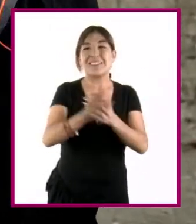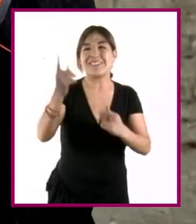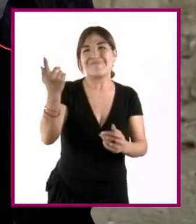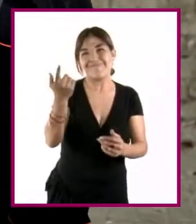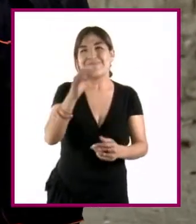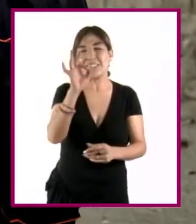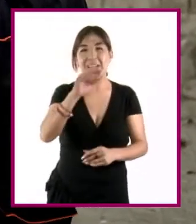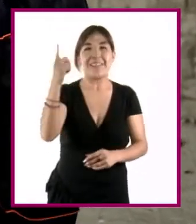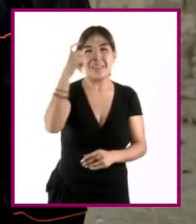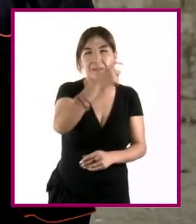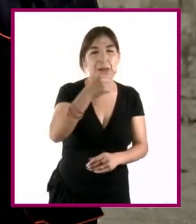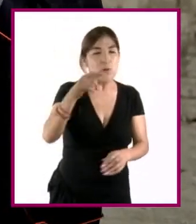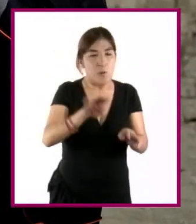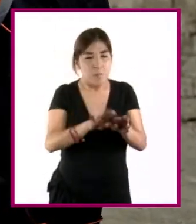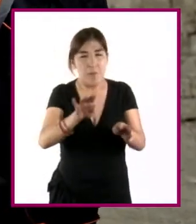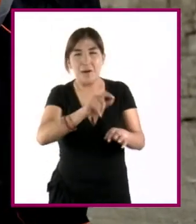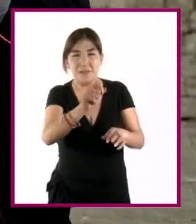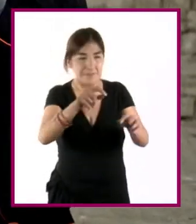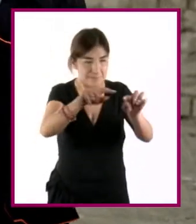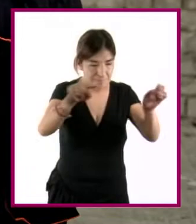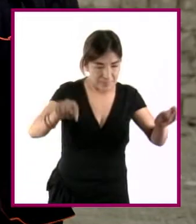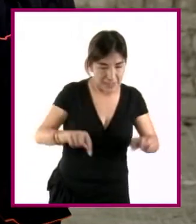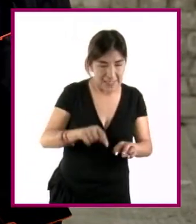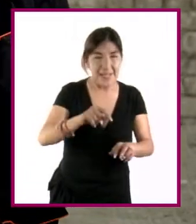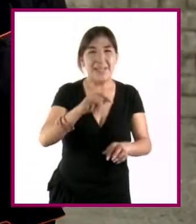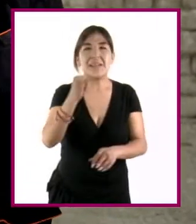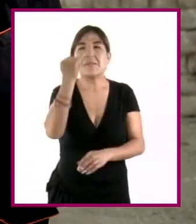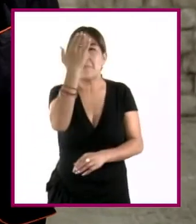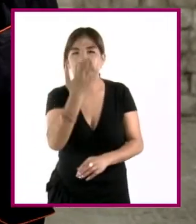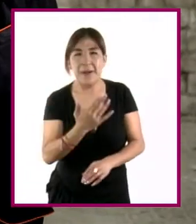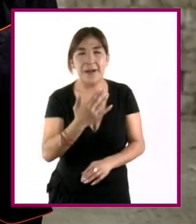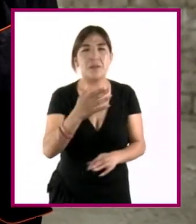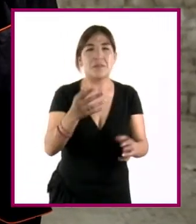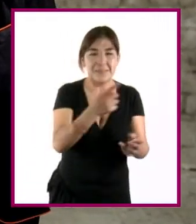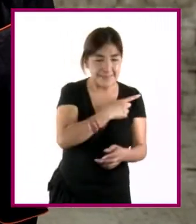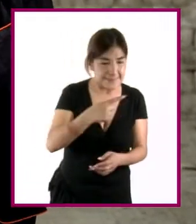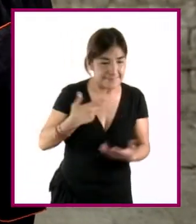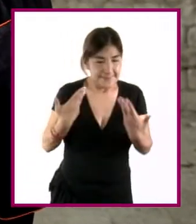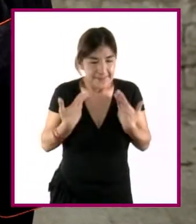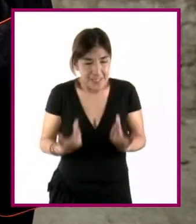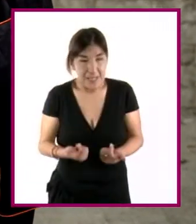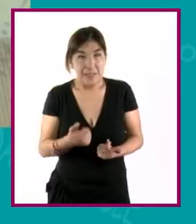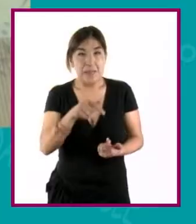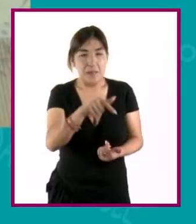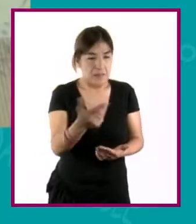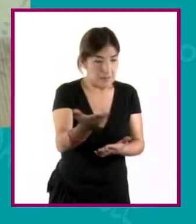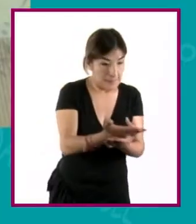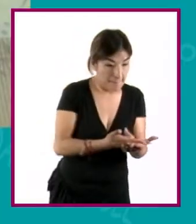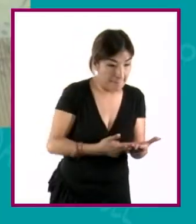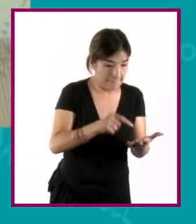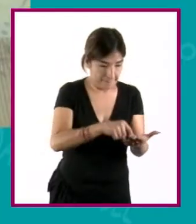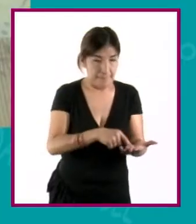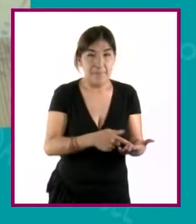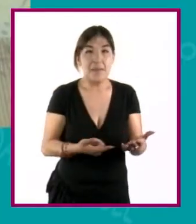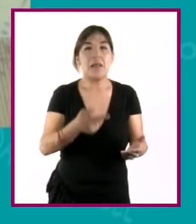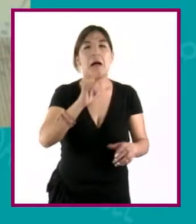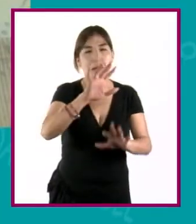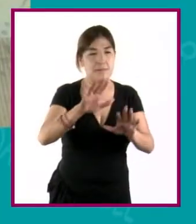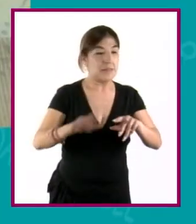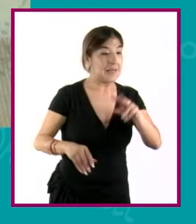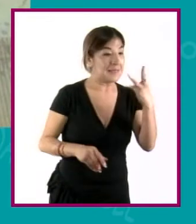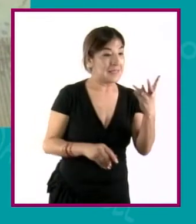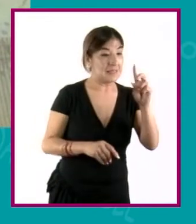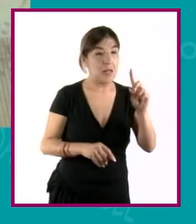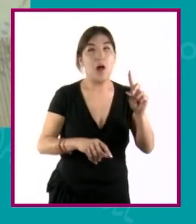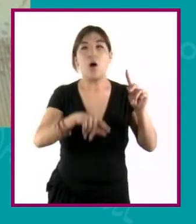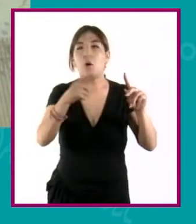o incluso el proceso de abstracción que requiere entender algo que originalmente es tridimensional a entenderlo como algo